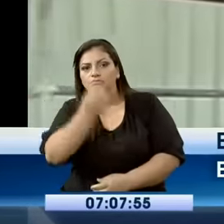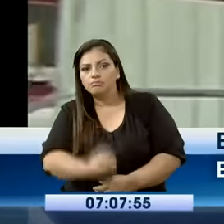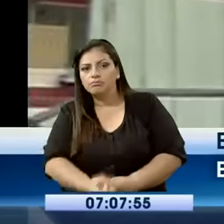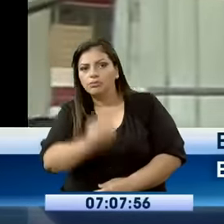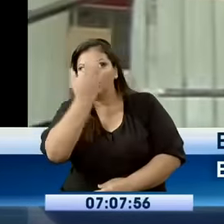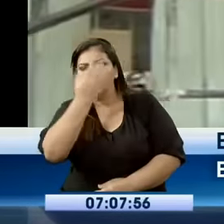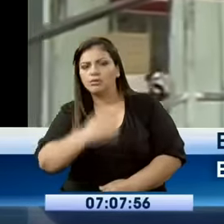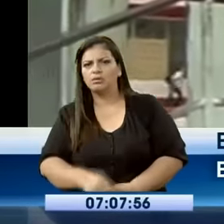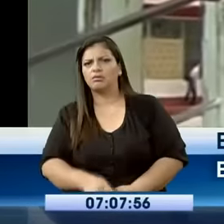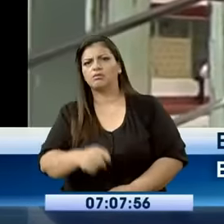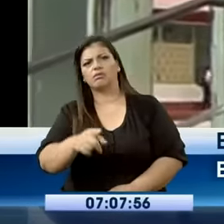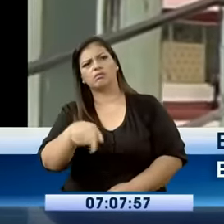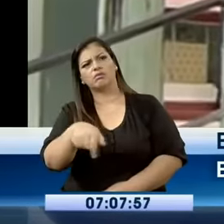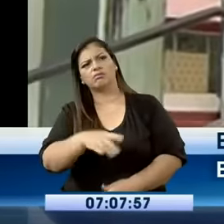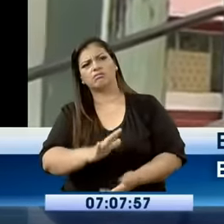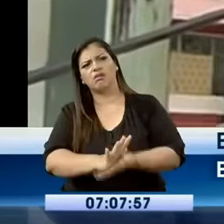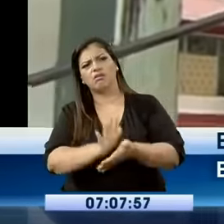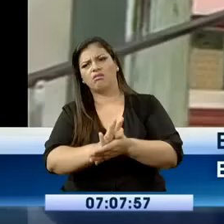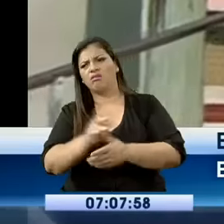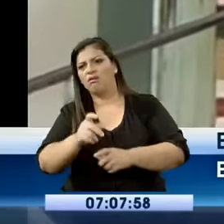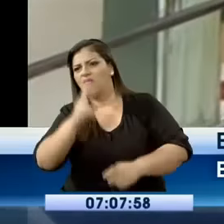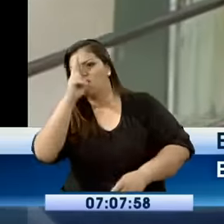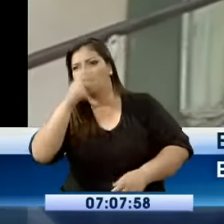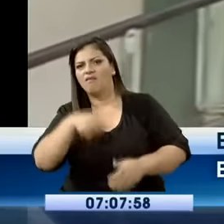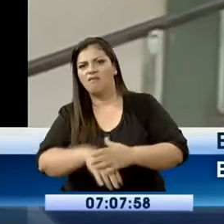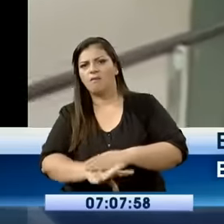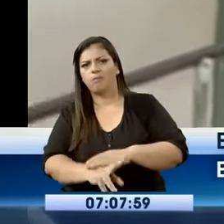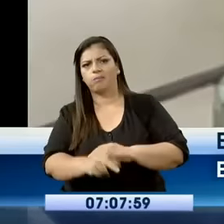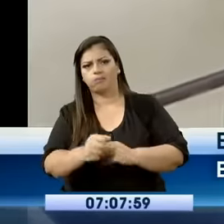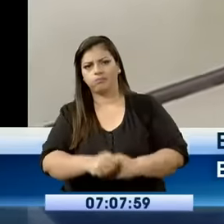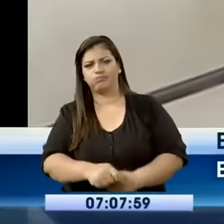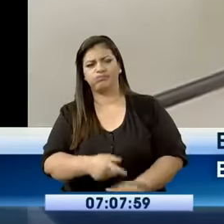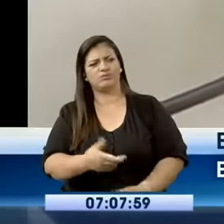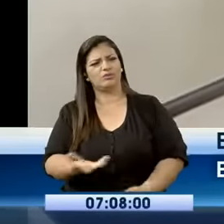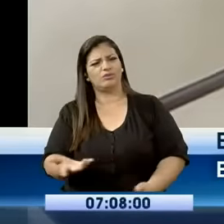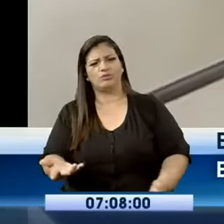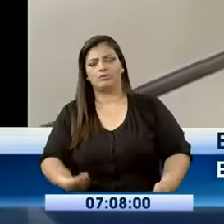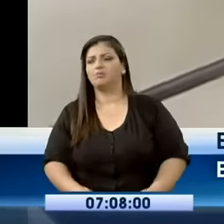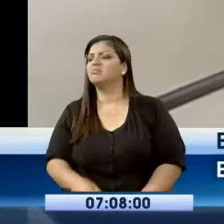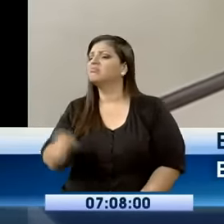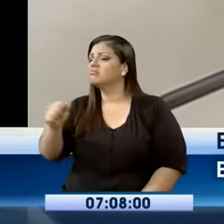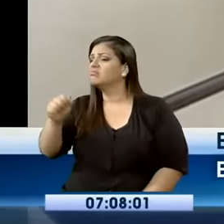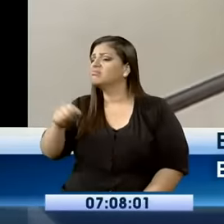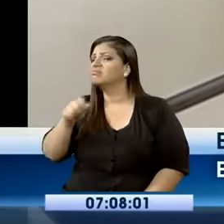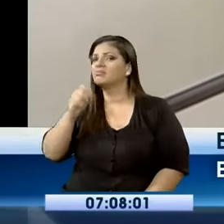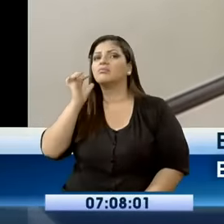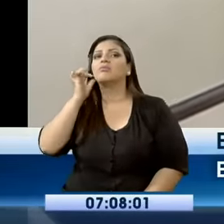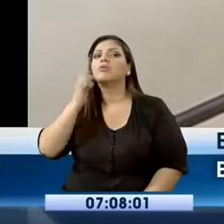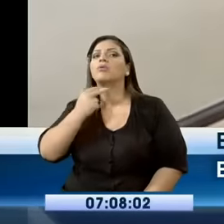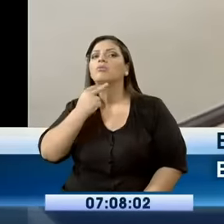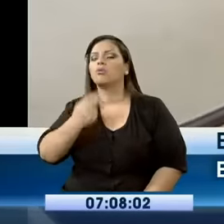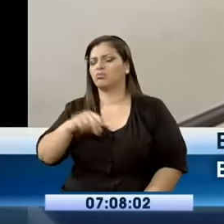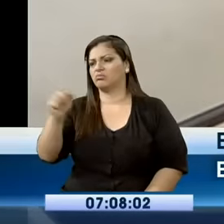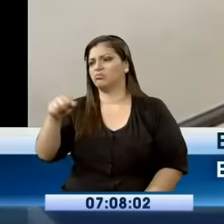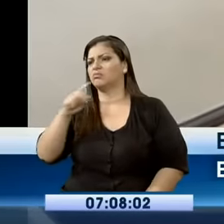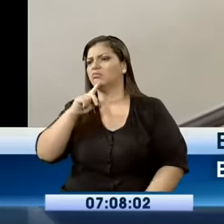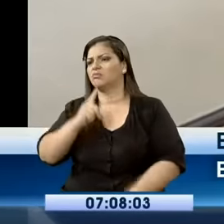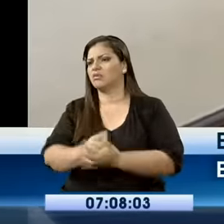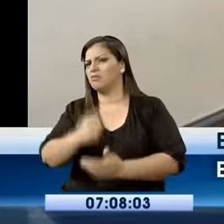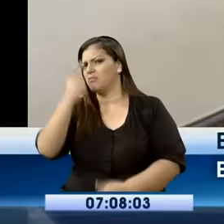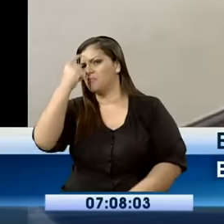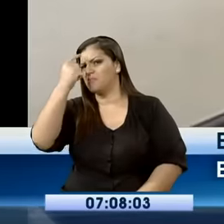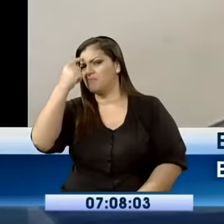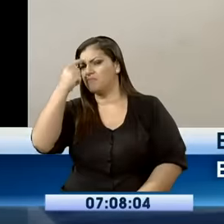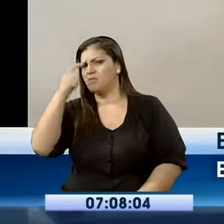muy doloroso que, o sea, porque son de aquí mismos los que se han metido. Es muy doloroso que nos hagan esto, porque nuestros